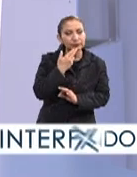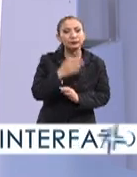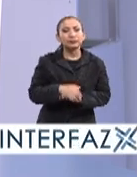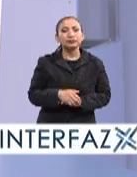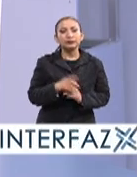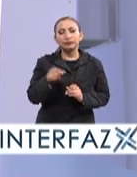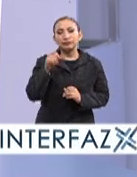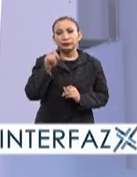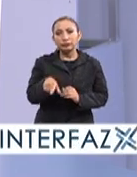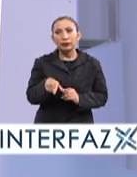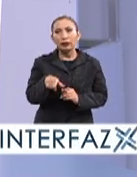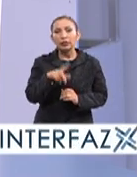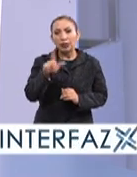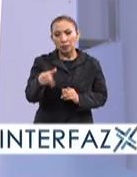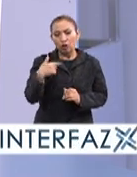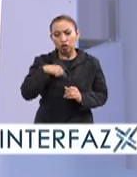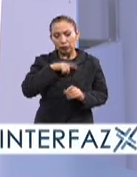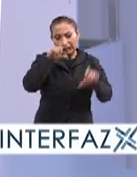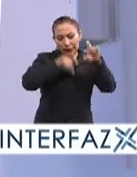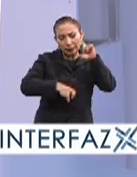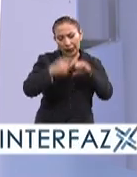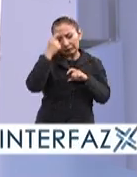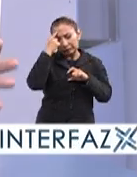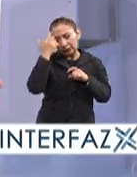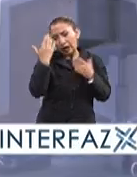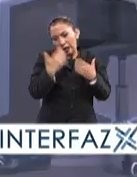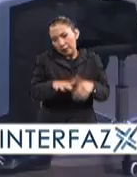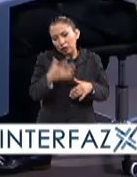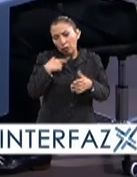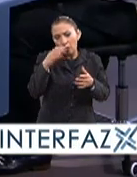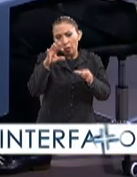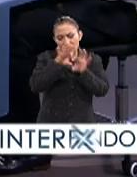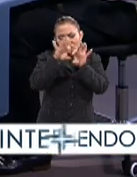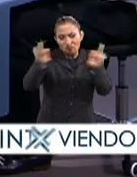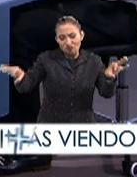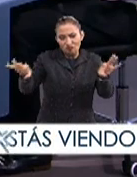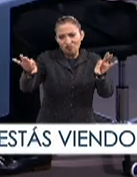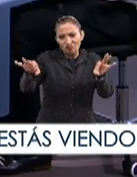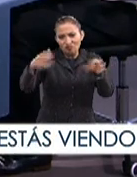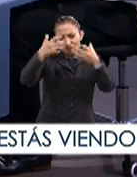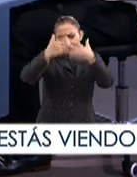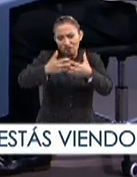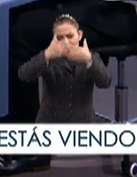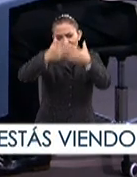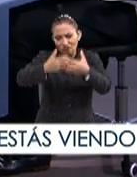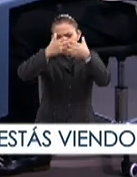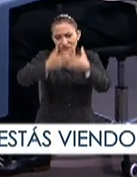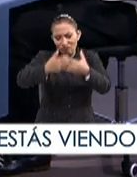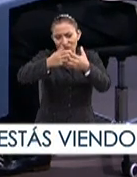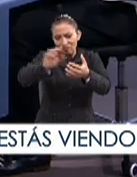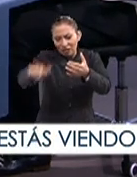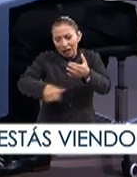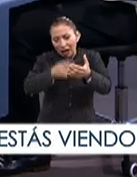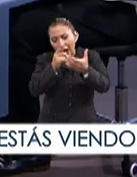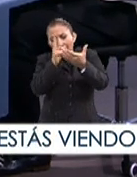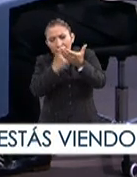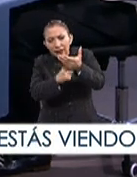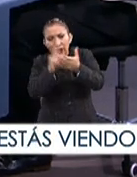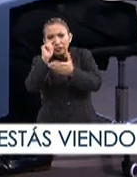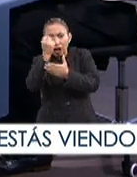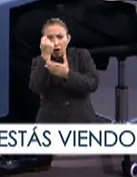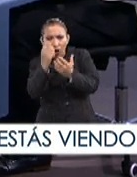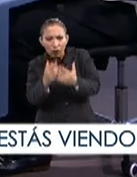Y parte de eso, bueno, los que hacemos química entendemos, pues una cosa son los fierros, el proceso que está detrás de eso es el corazón de nuestra